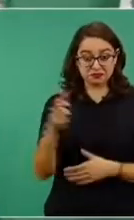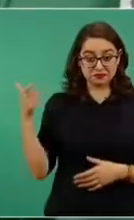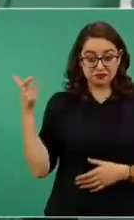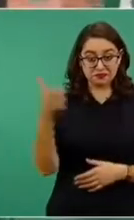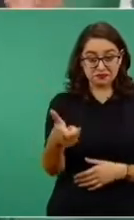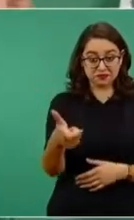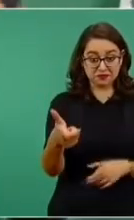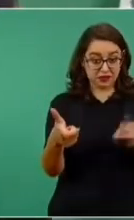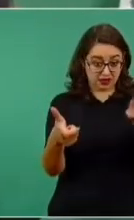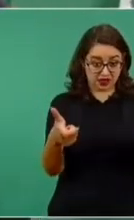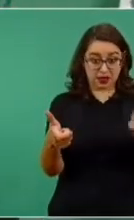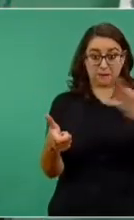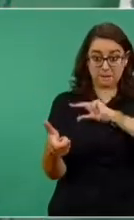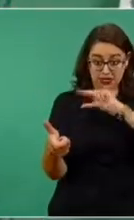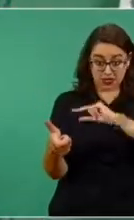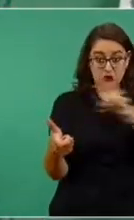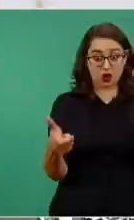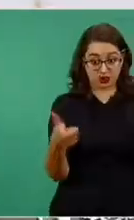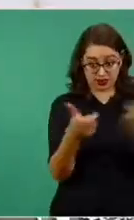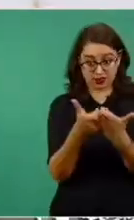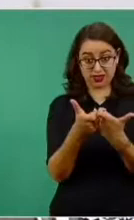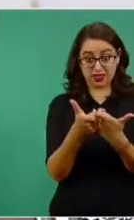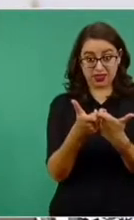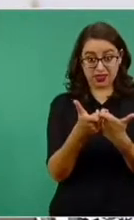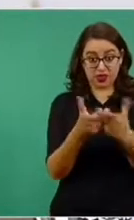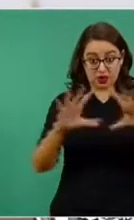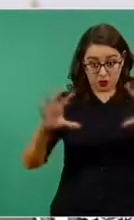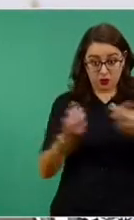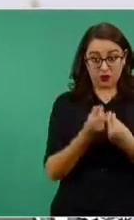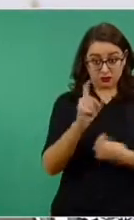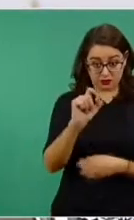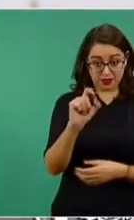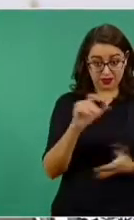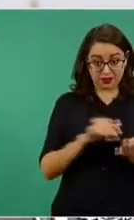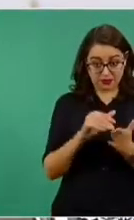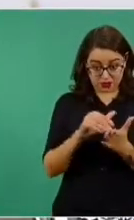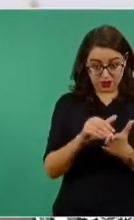otros 10 mil millones la empresa para recibir la concesión.